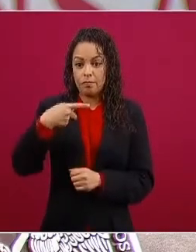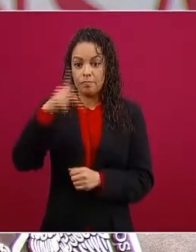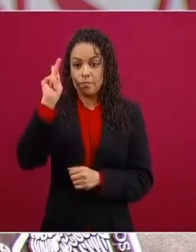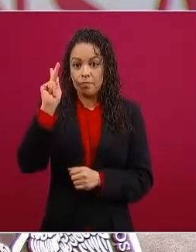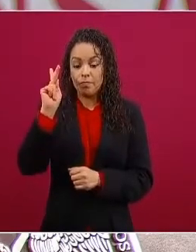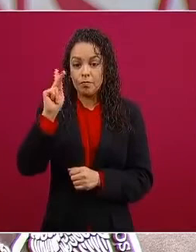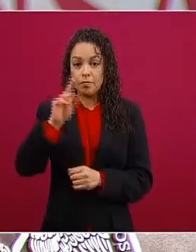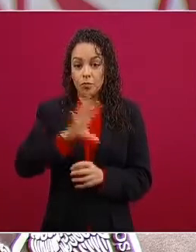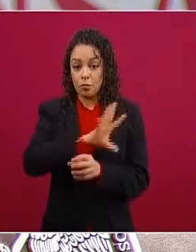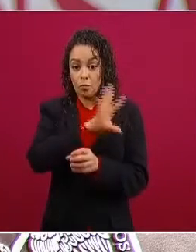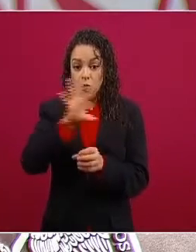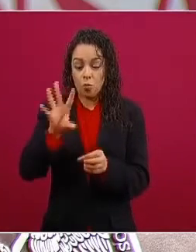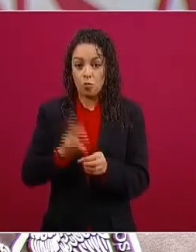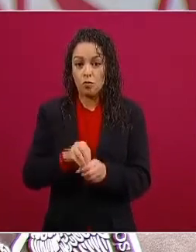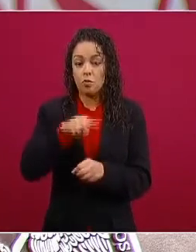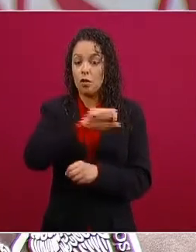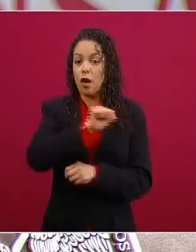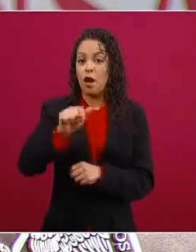petrolero